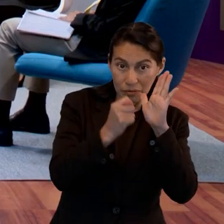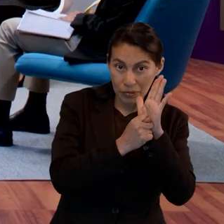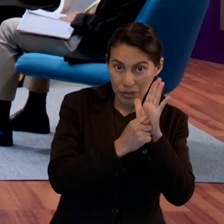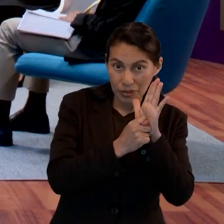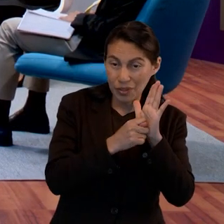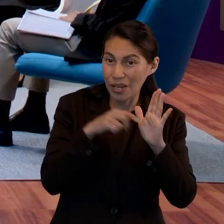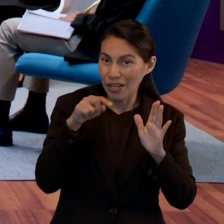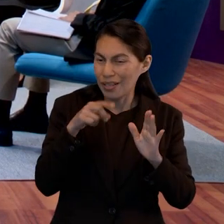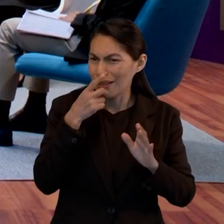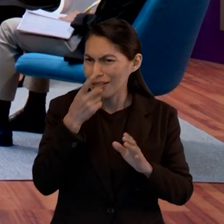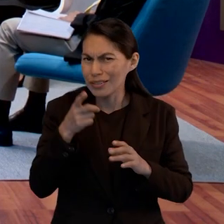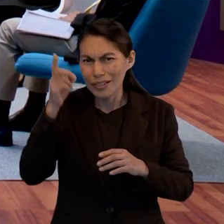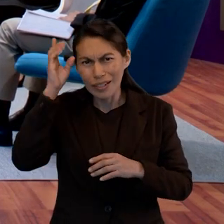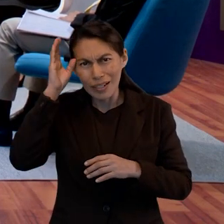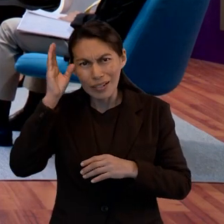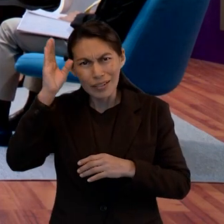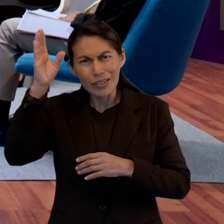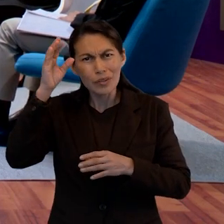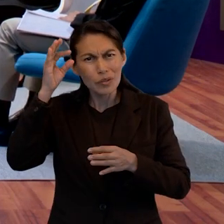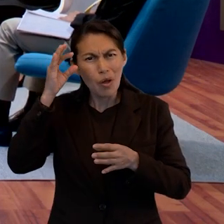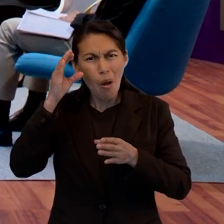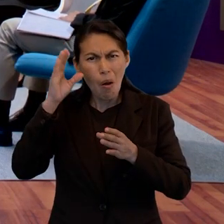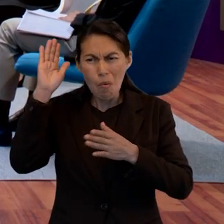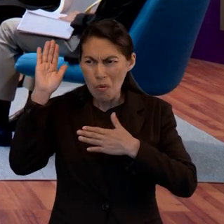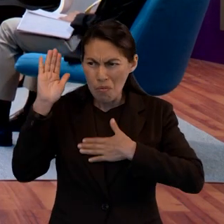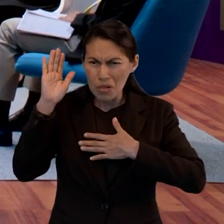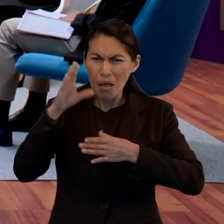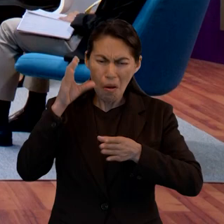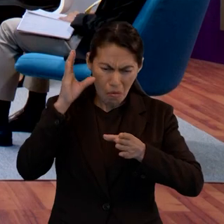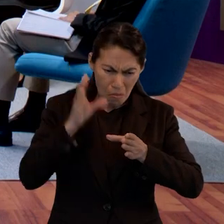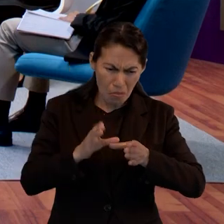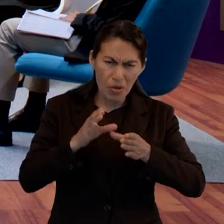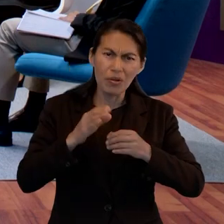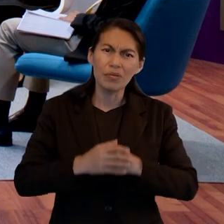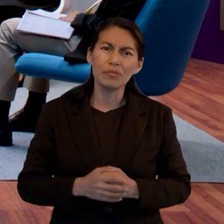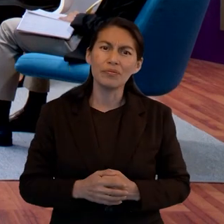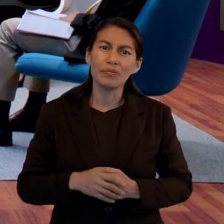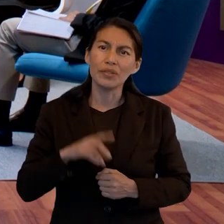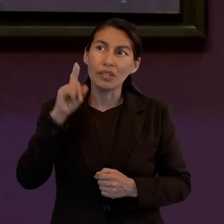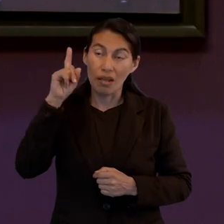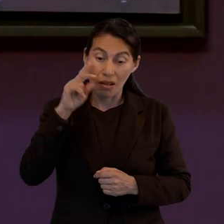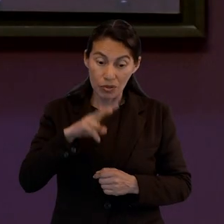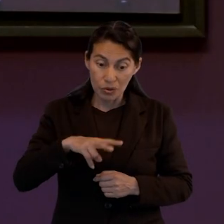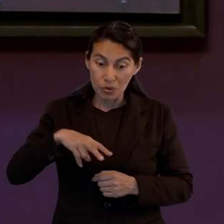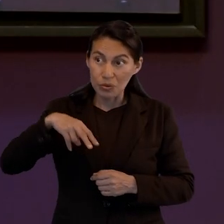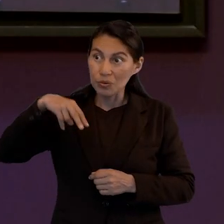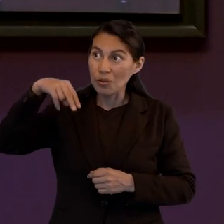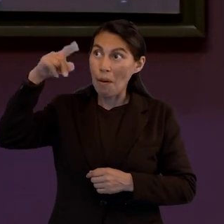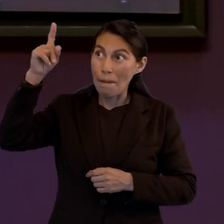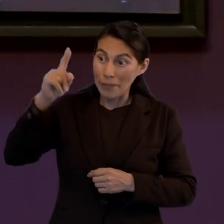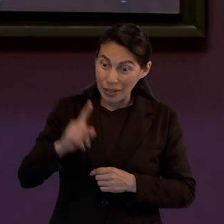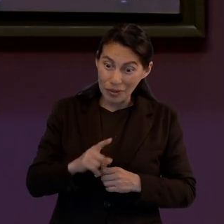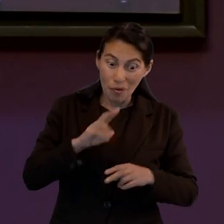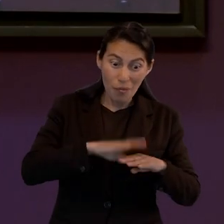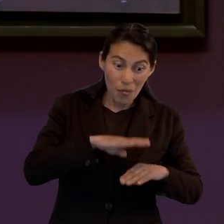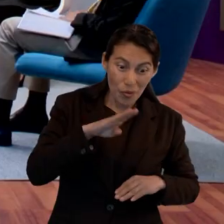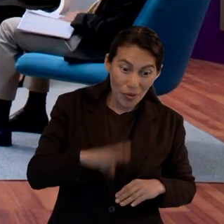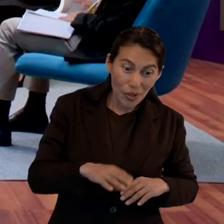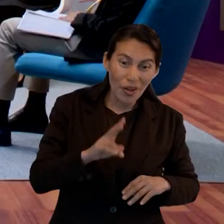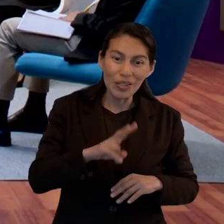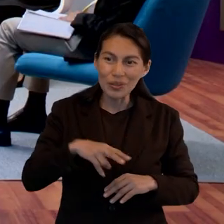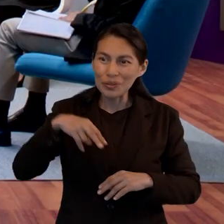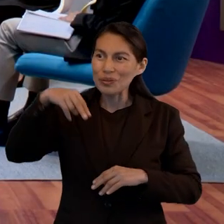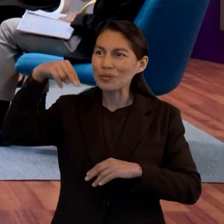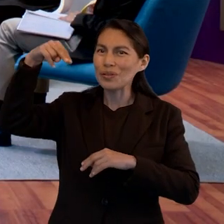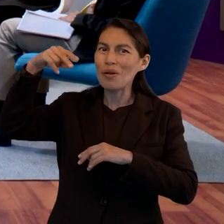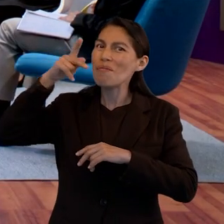se cumplieron en Jesús y él fue pues quien ascendió y se sentó en la diestra del Padre. En segundo lugar,